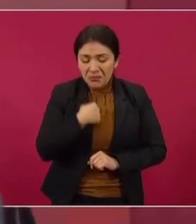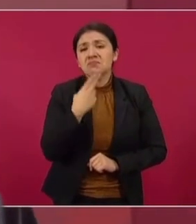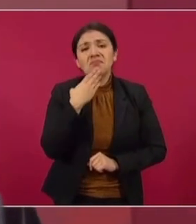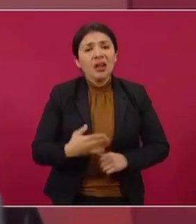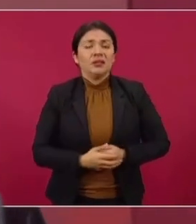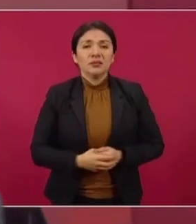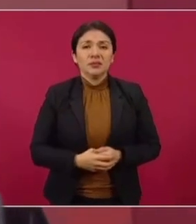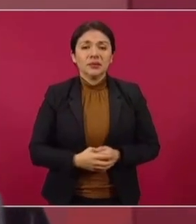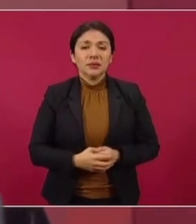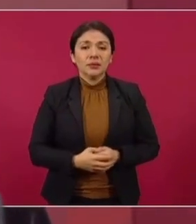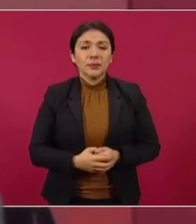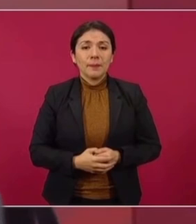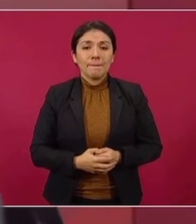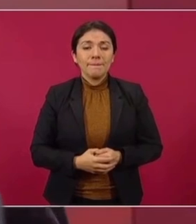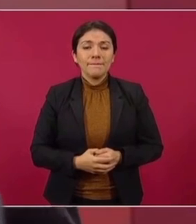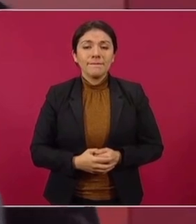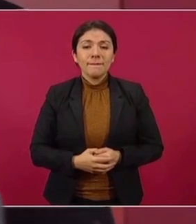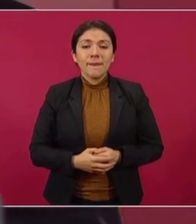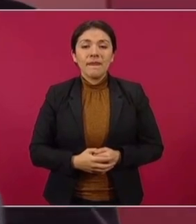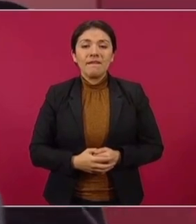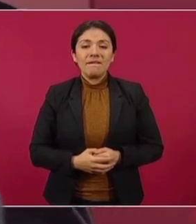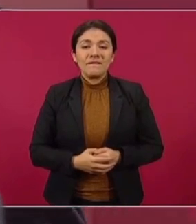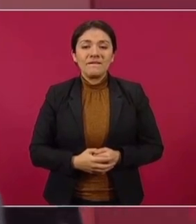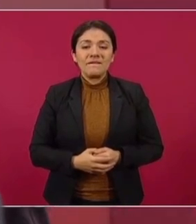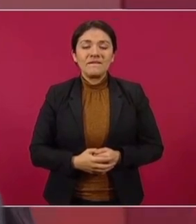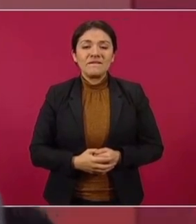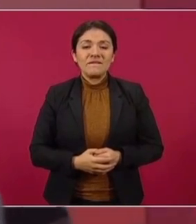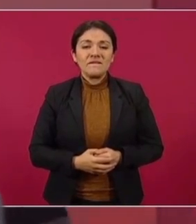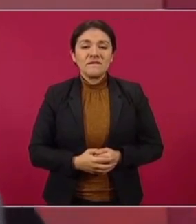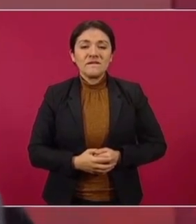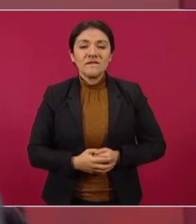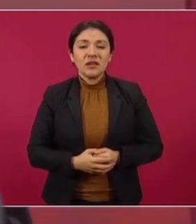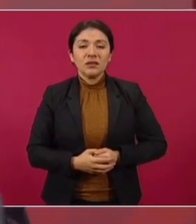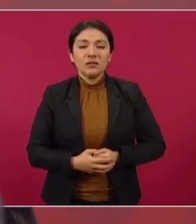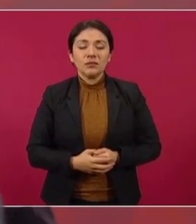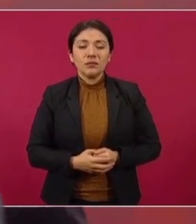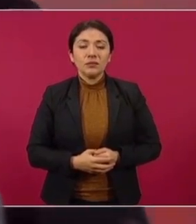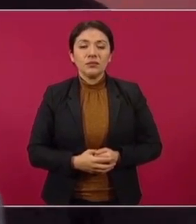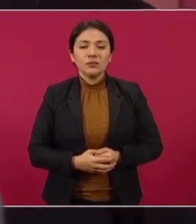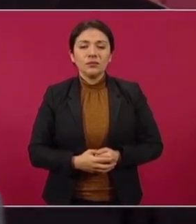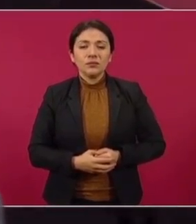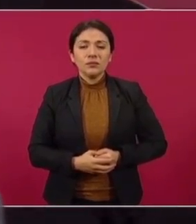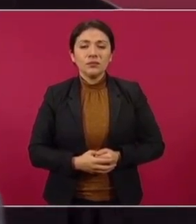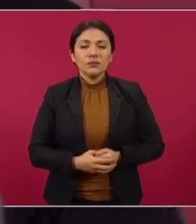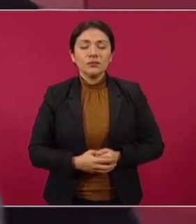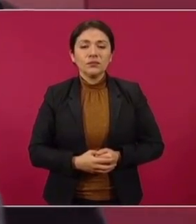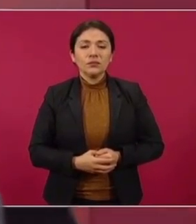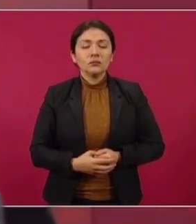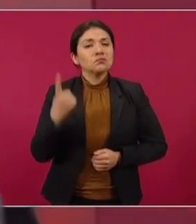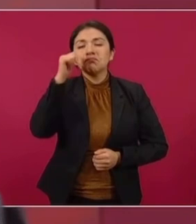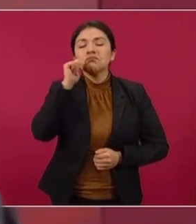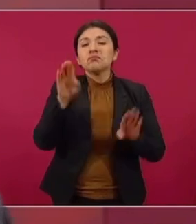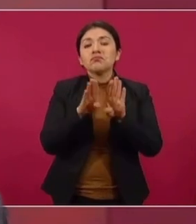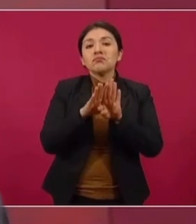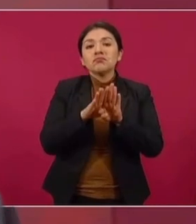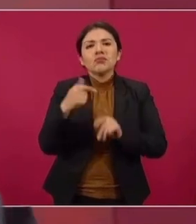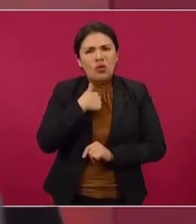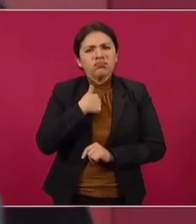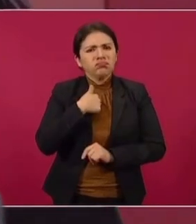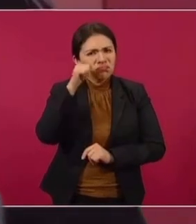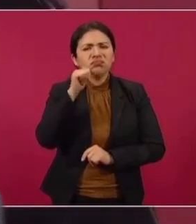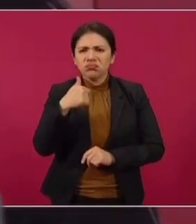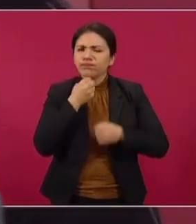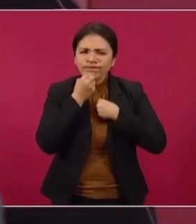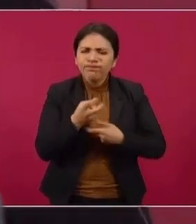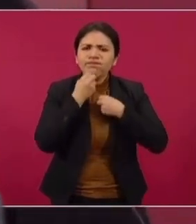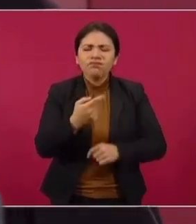en términos eclesiásticos, no laicos. Me confieso